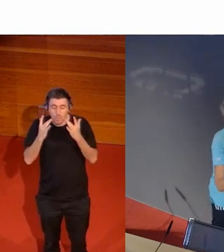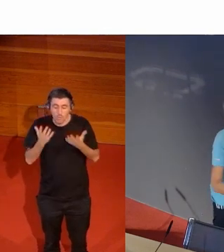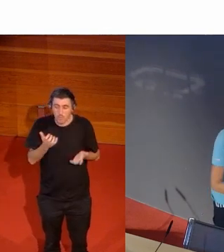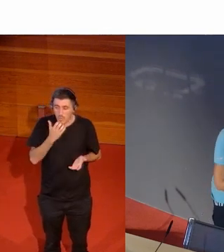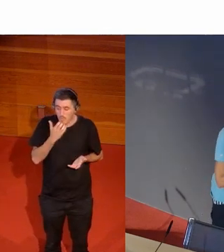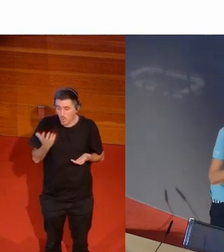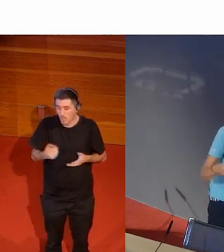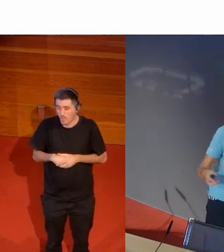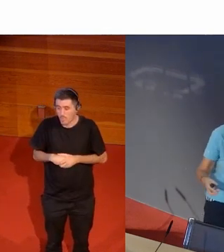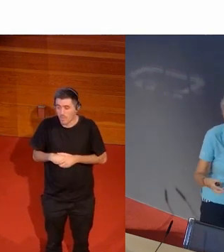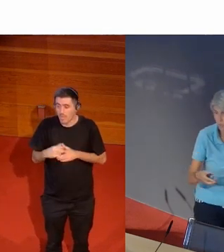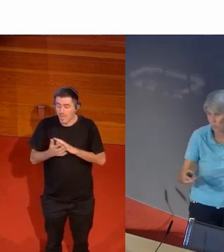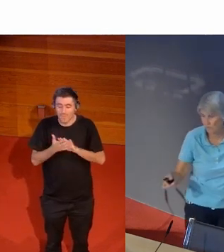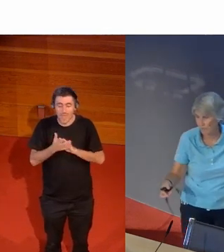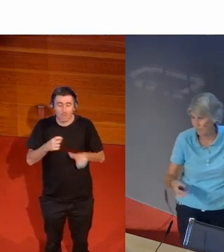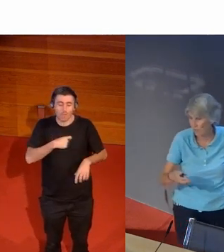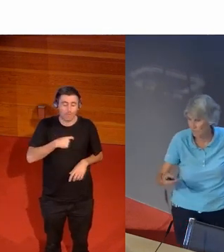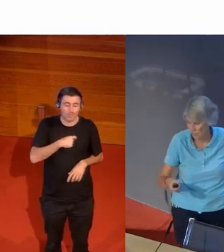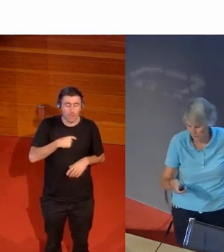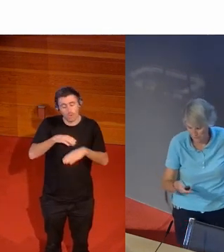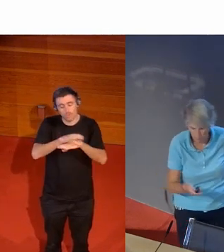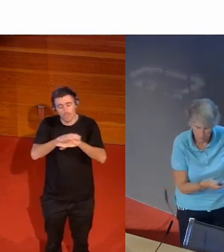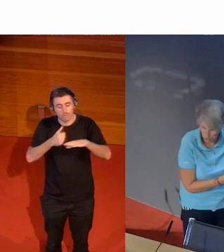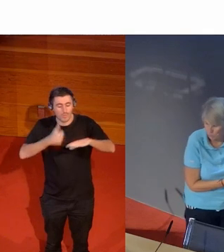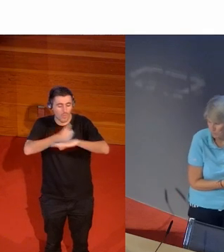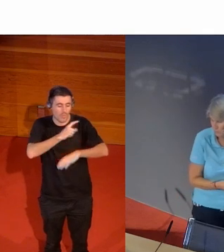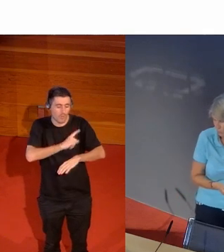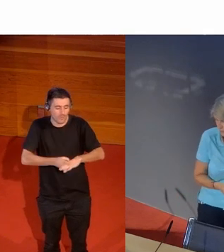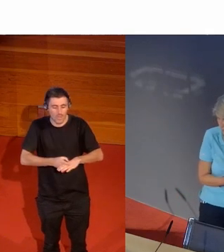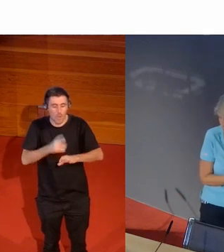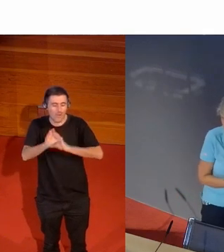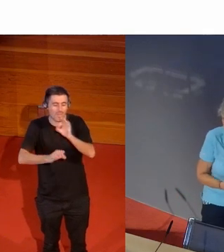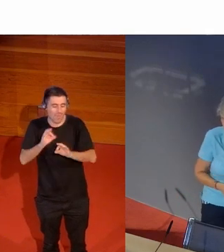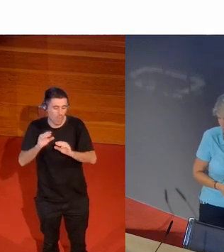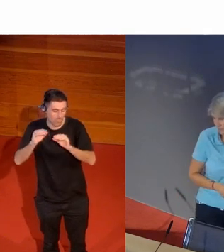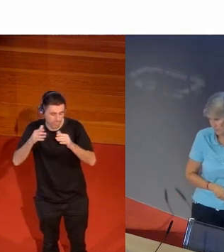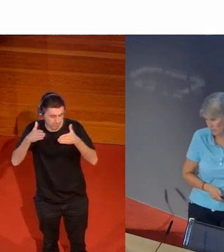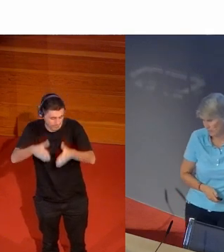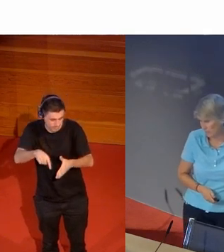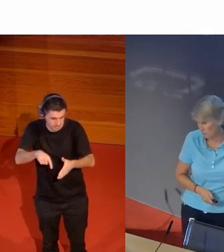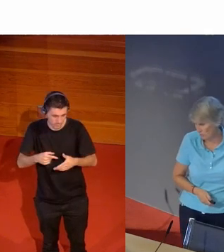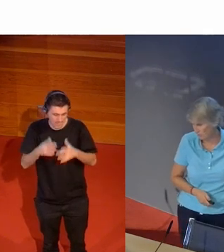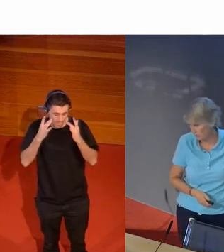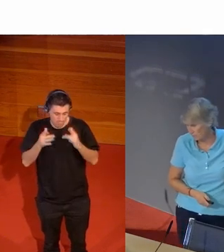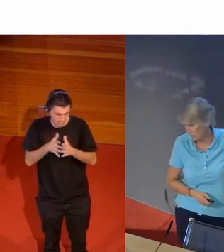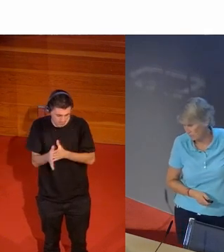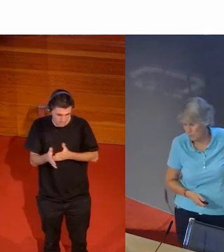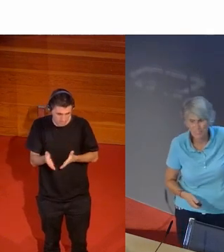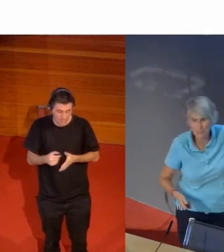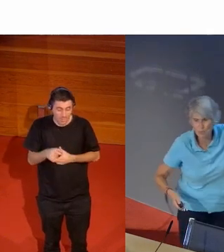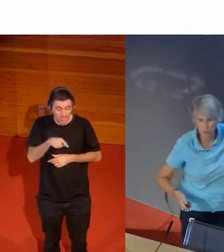cuando hablan de colosó superdeportes o de alguna federación en fin de organismos pero no de hombres y mujeres esto en televisión